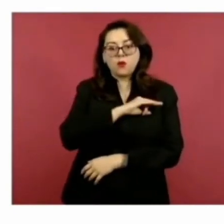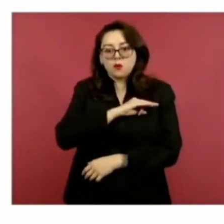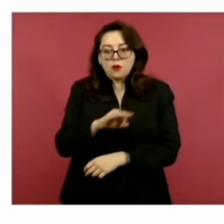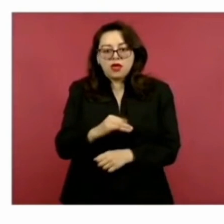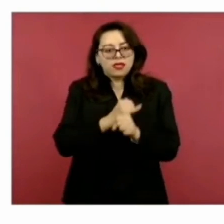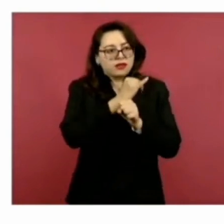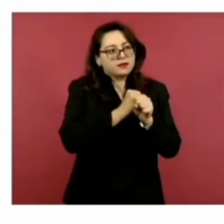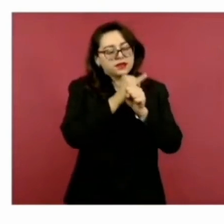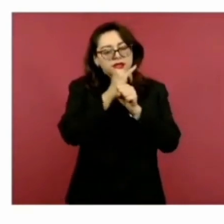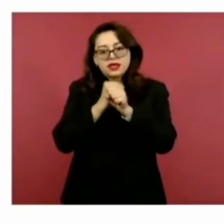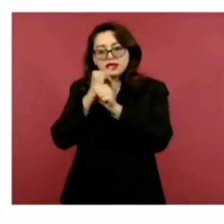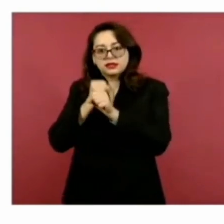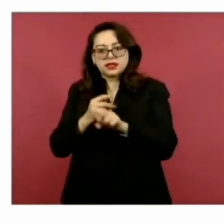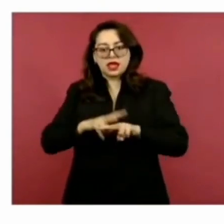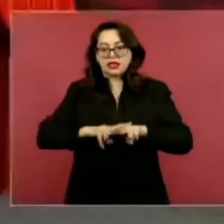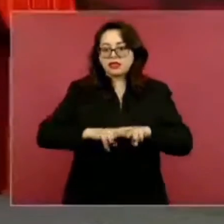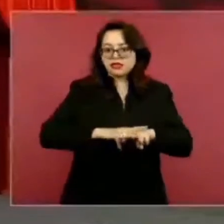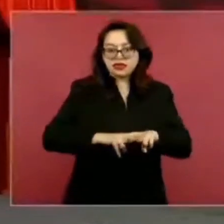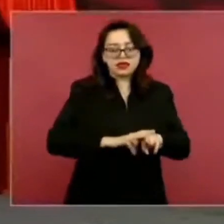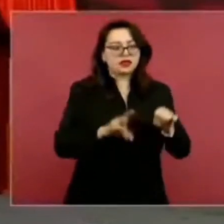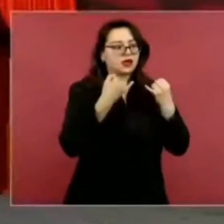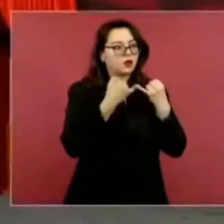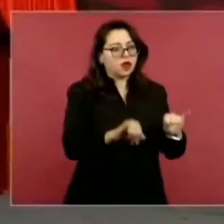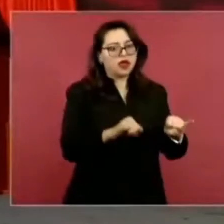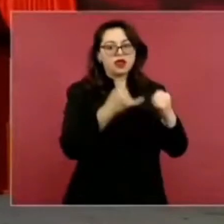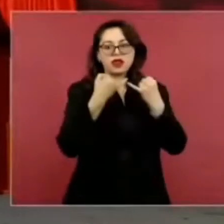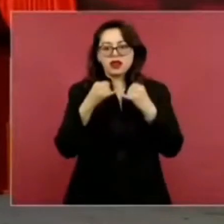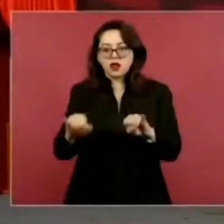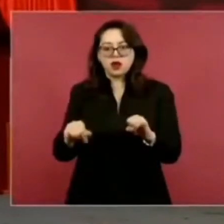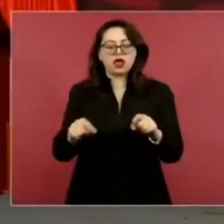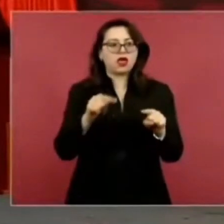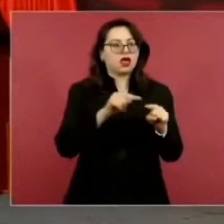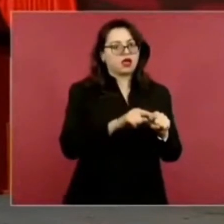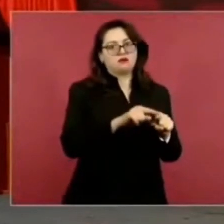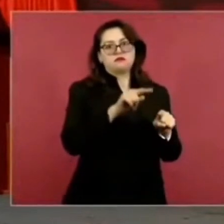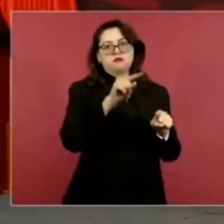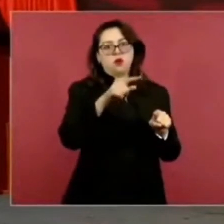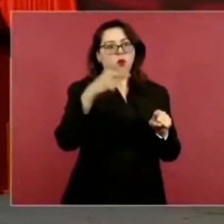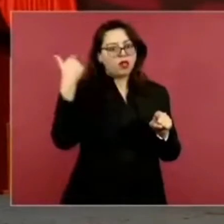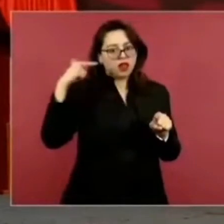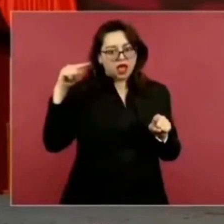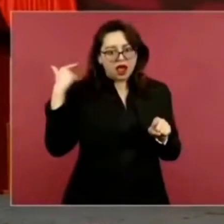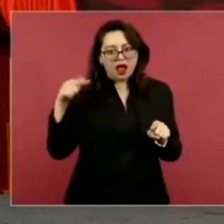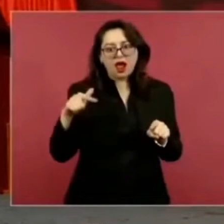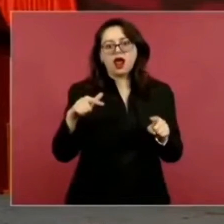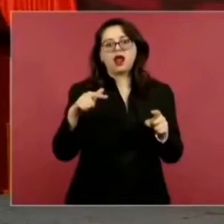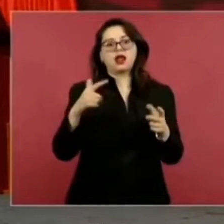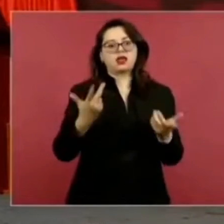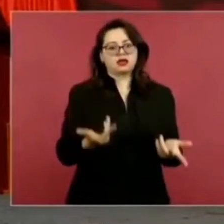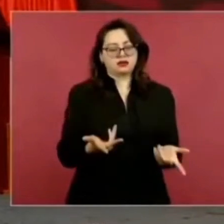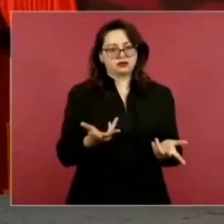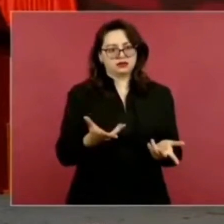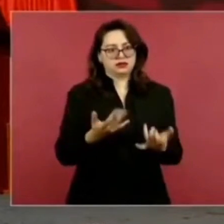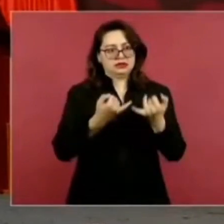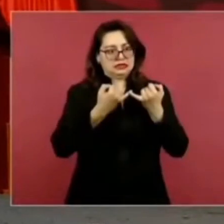el ferrocarril de Guadalajara, cuando llega